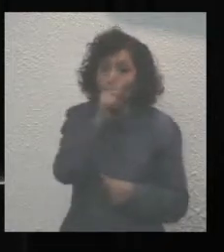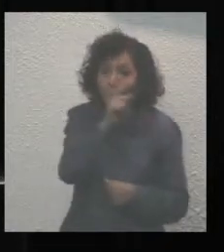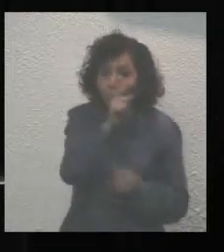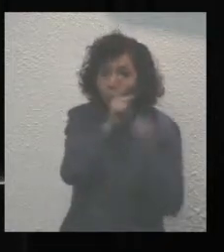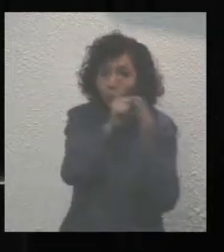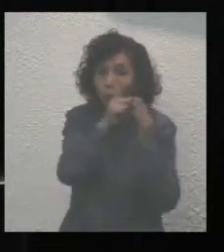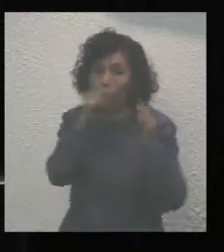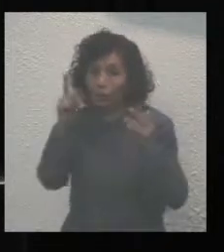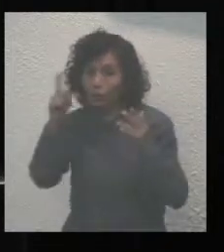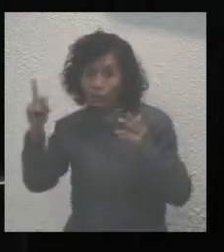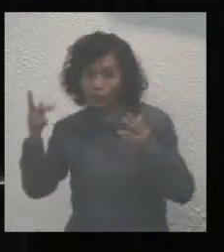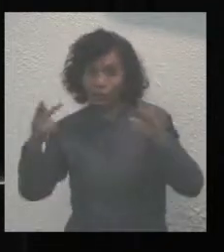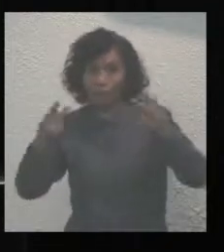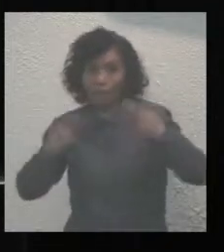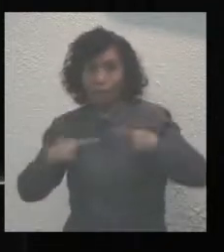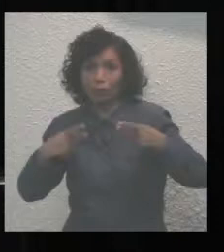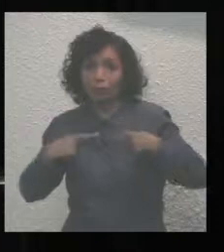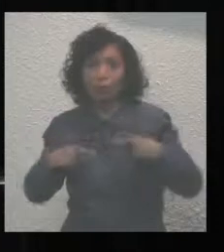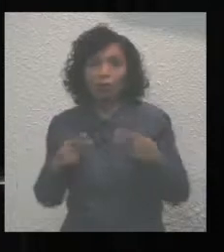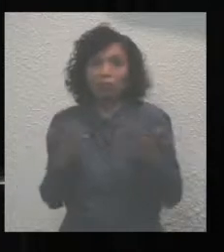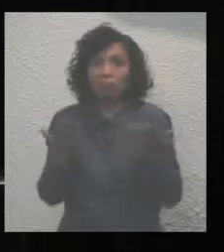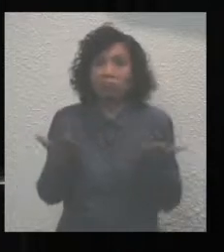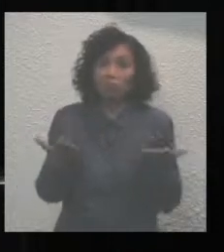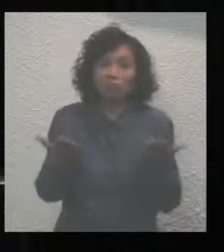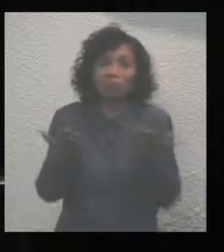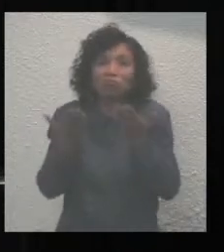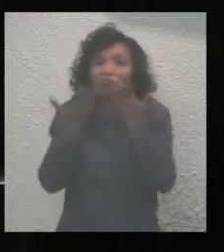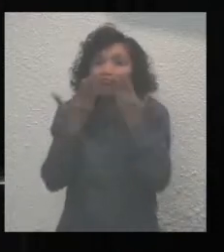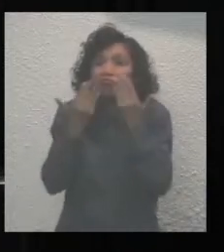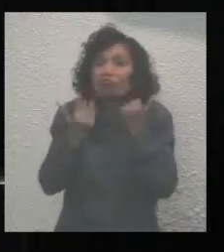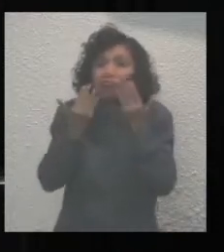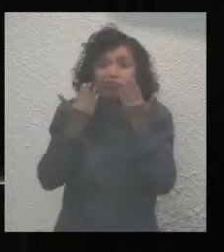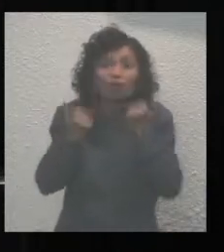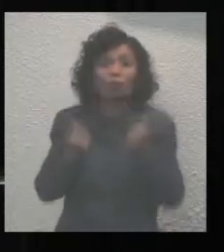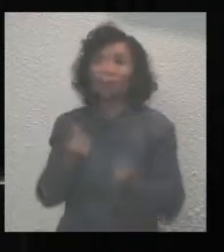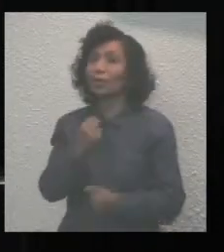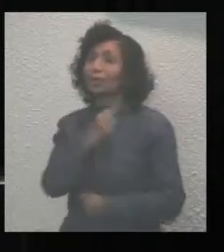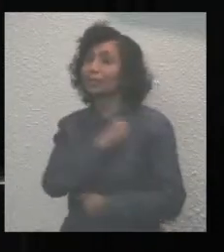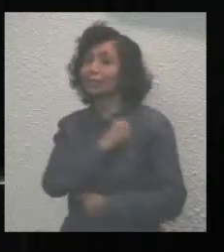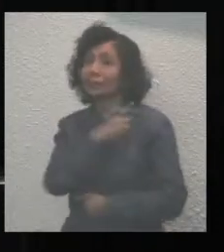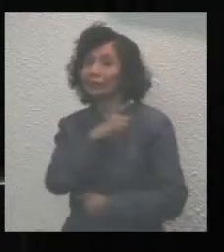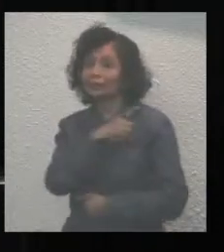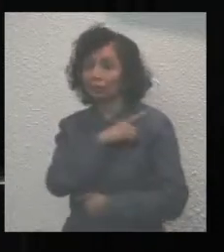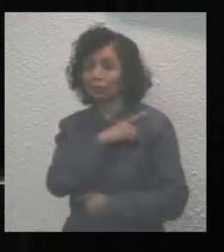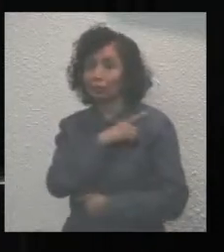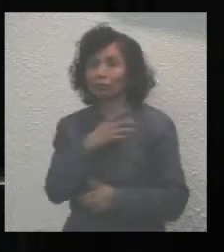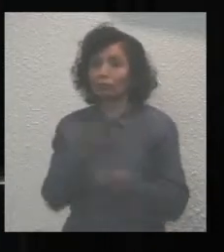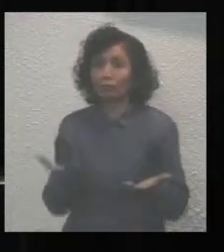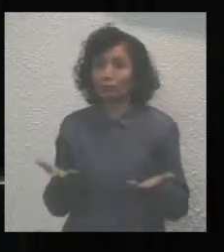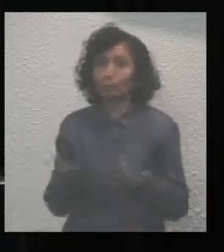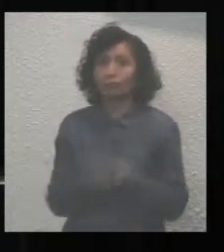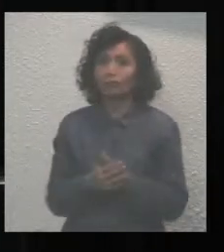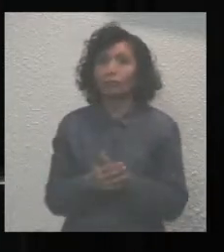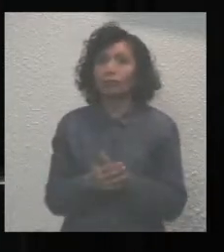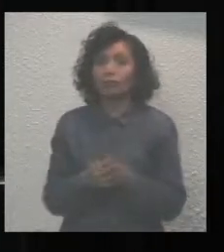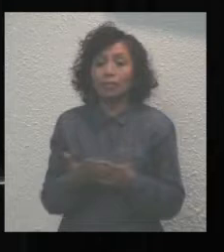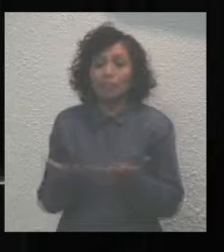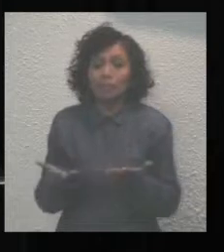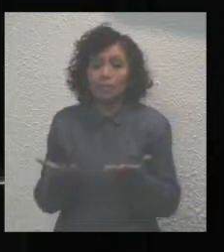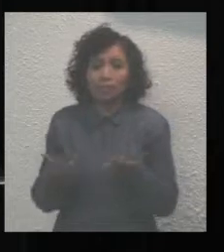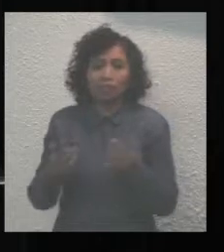habitantes no tienen acceso a servicios de salud. Respecto a la disparidad regional,